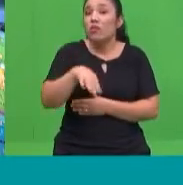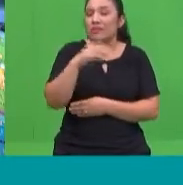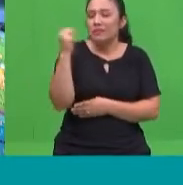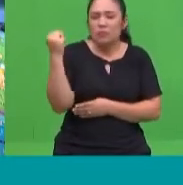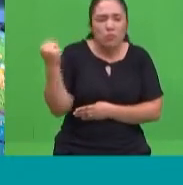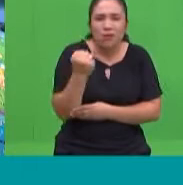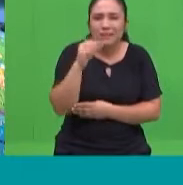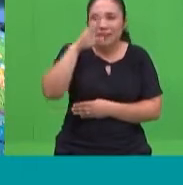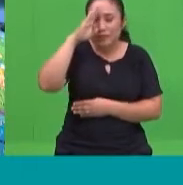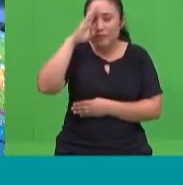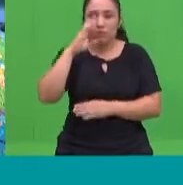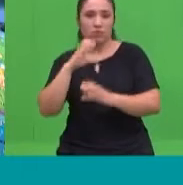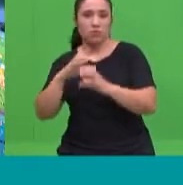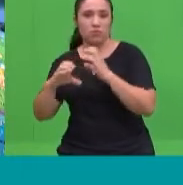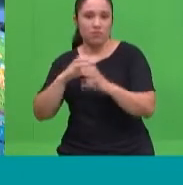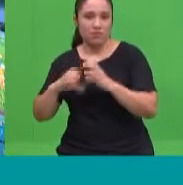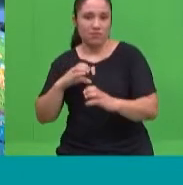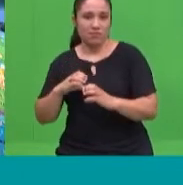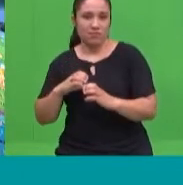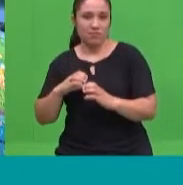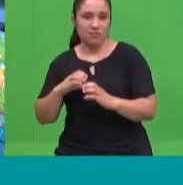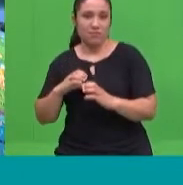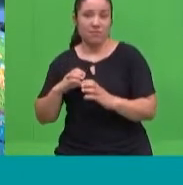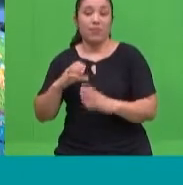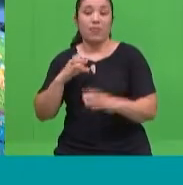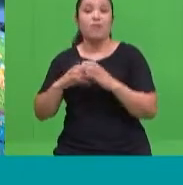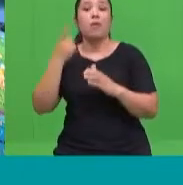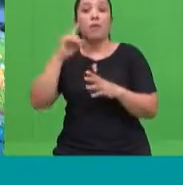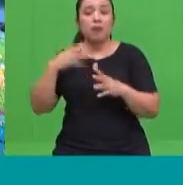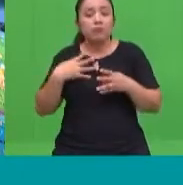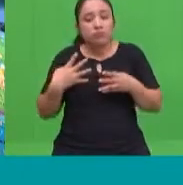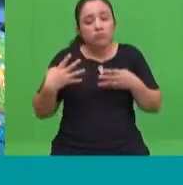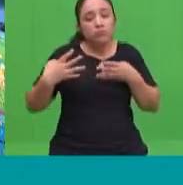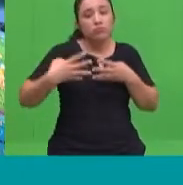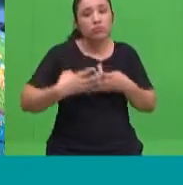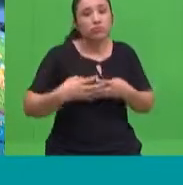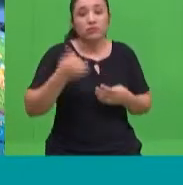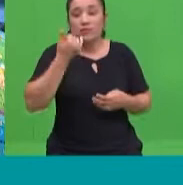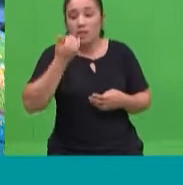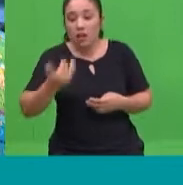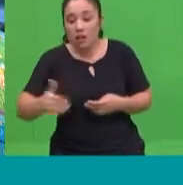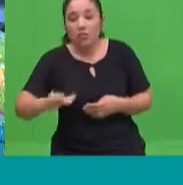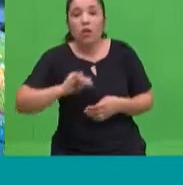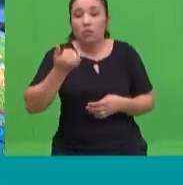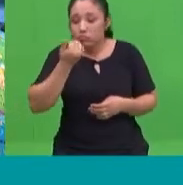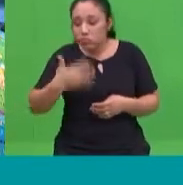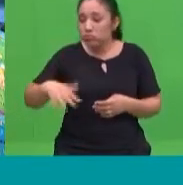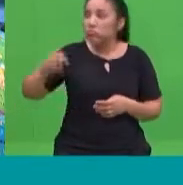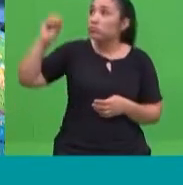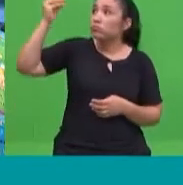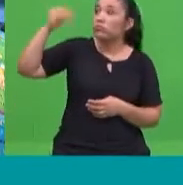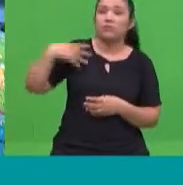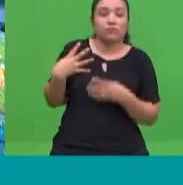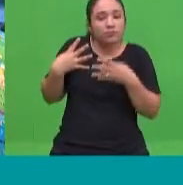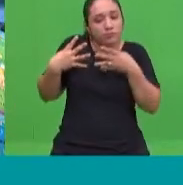Nosotros necesitamos un ambiente armónico para poder que ese niño o ese adolescente se vaya desarrollando. Con los niños,